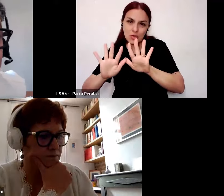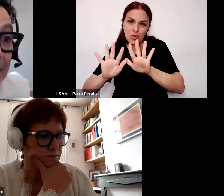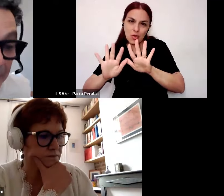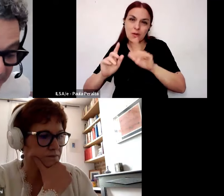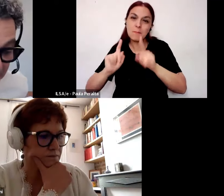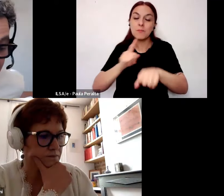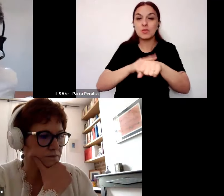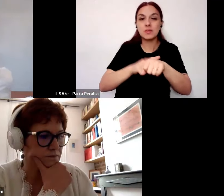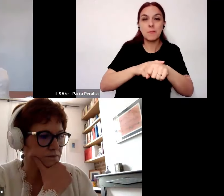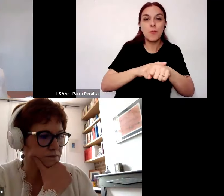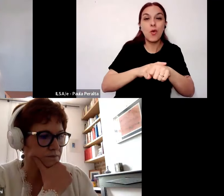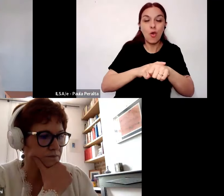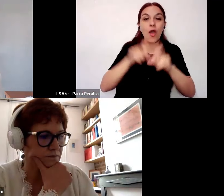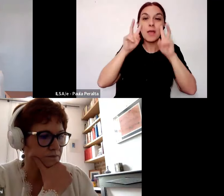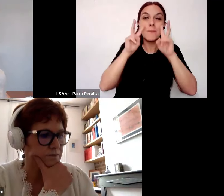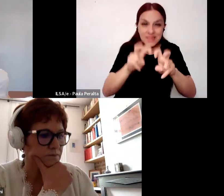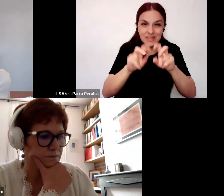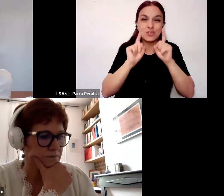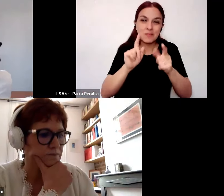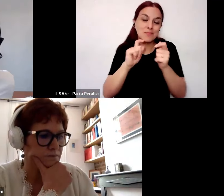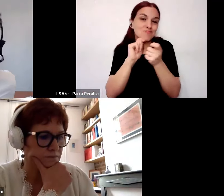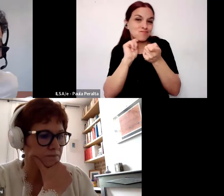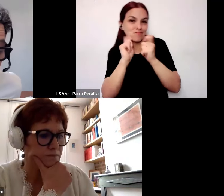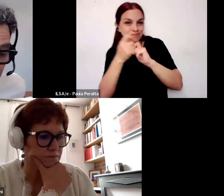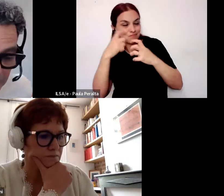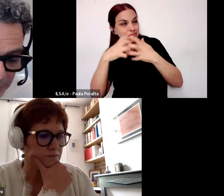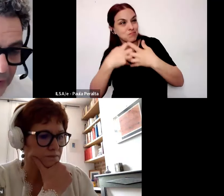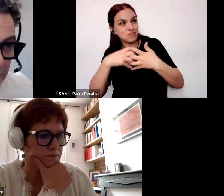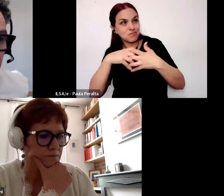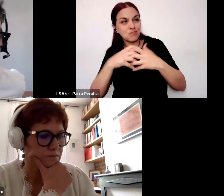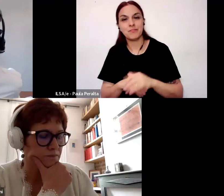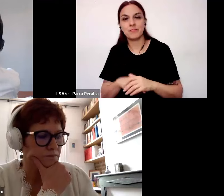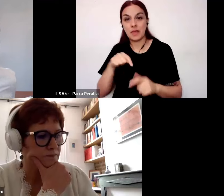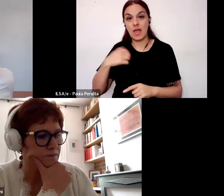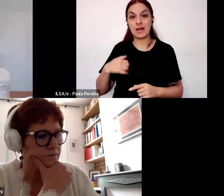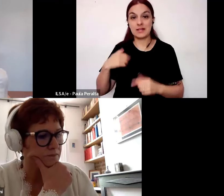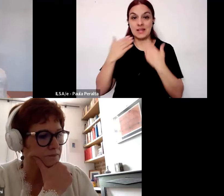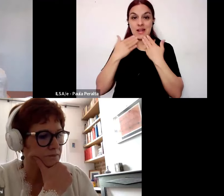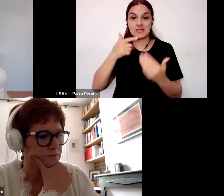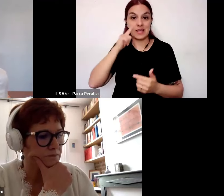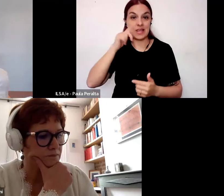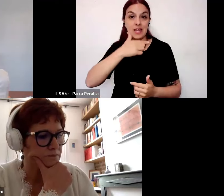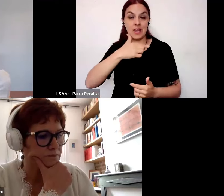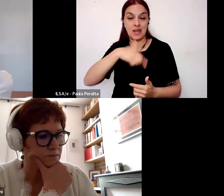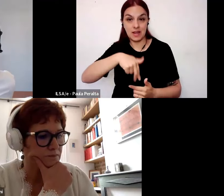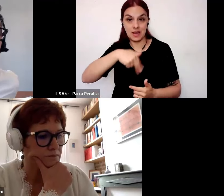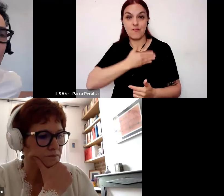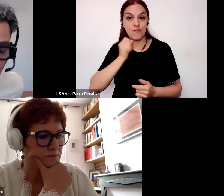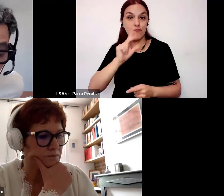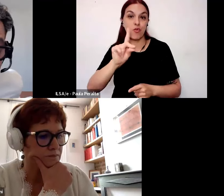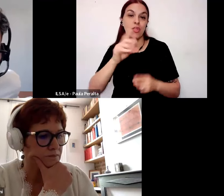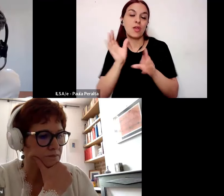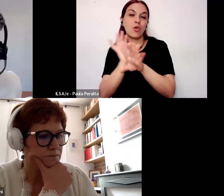repiensa la investigación en Argentina a instancias del Infot se generaron una serie de consensos federales